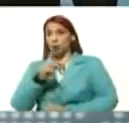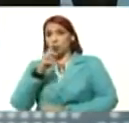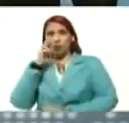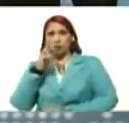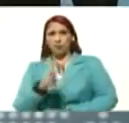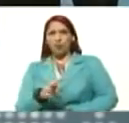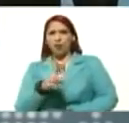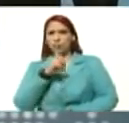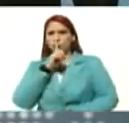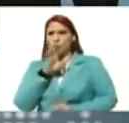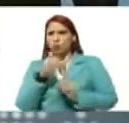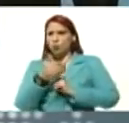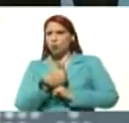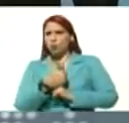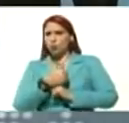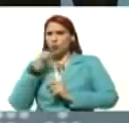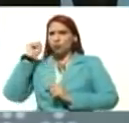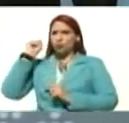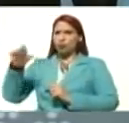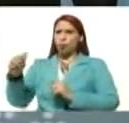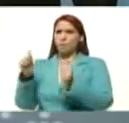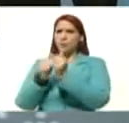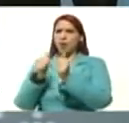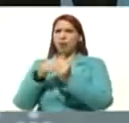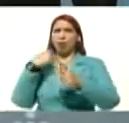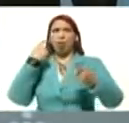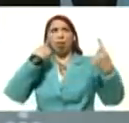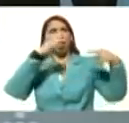silenciosa, tiran la piedra, y se hacen los locos,